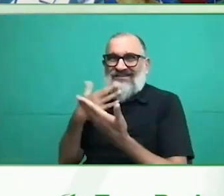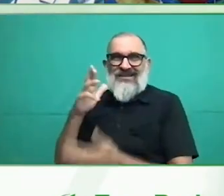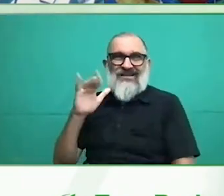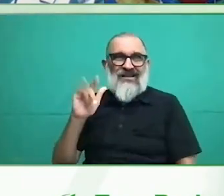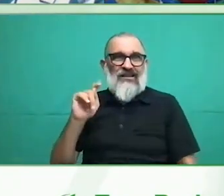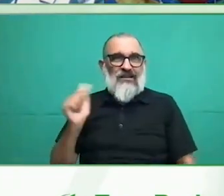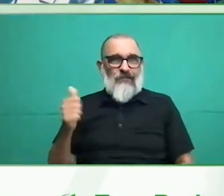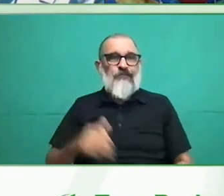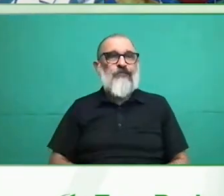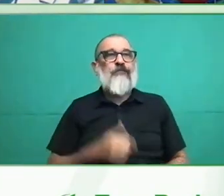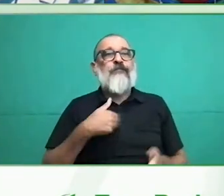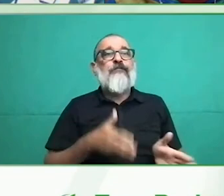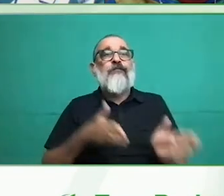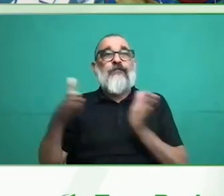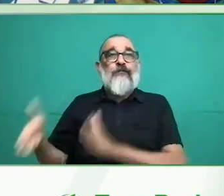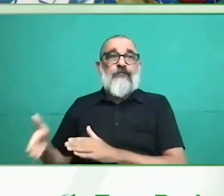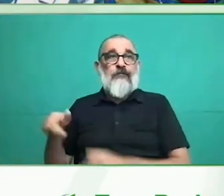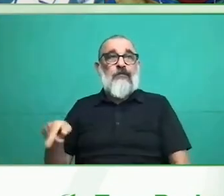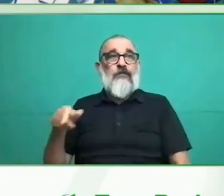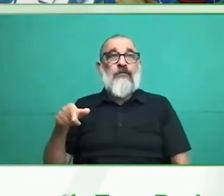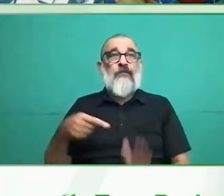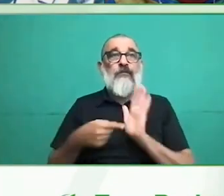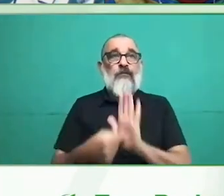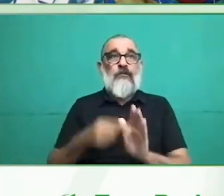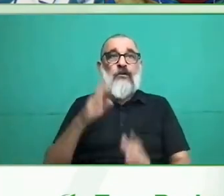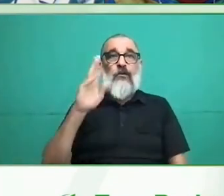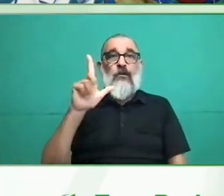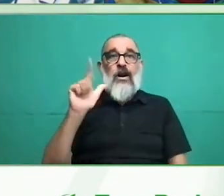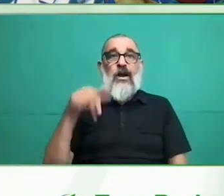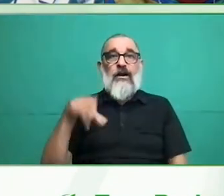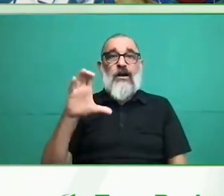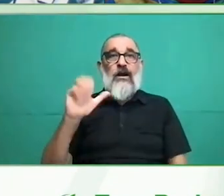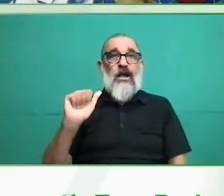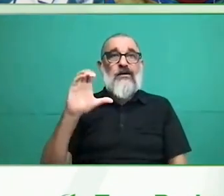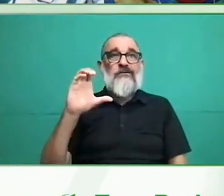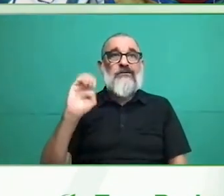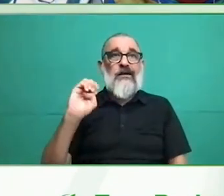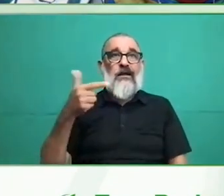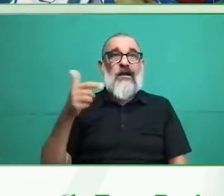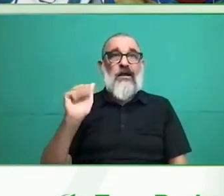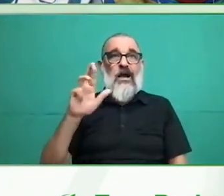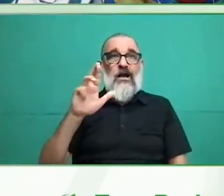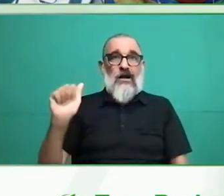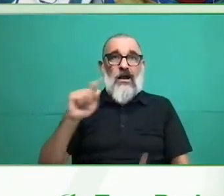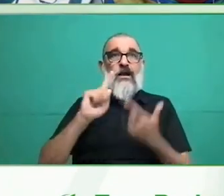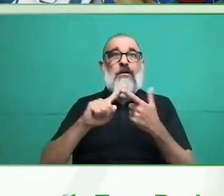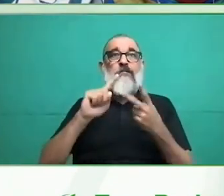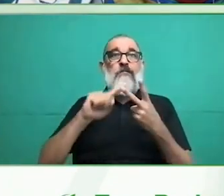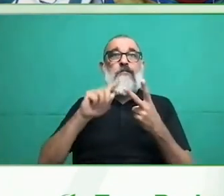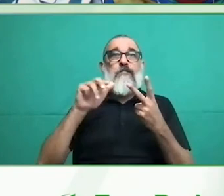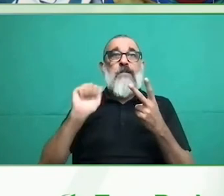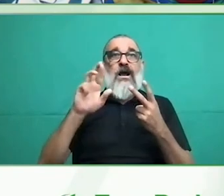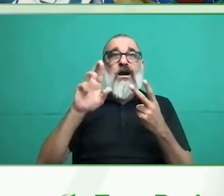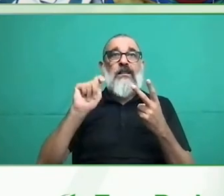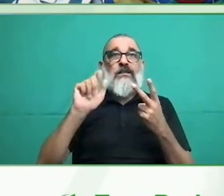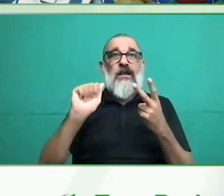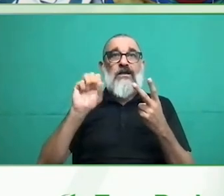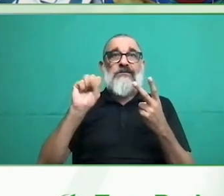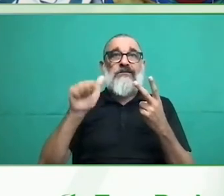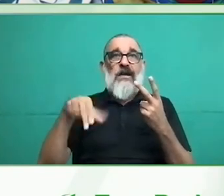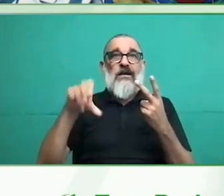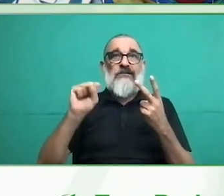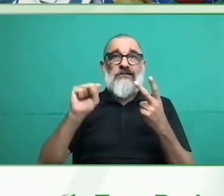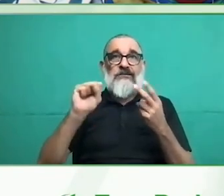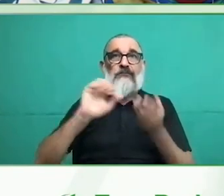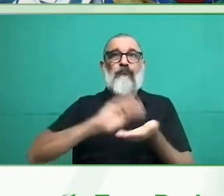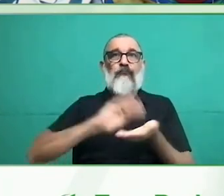Blanca Segarra es, para mi fortuna, mi profesora del Diplomado en Derechos de Personas con Discapacidad en